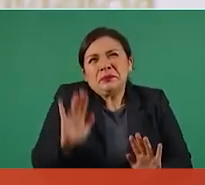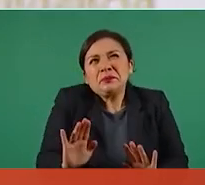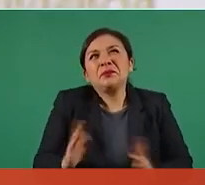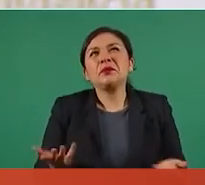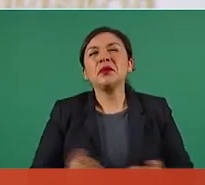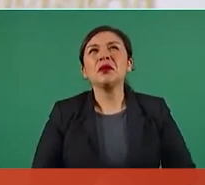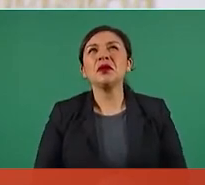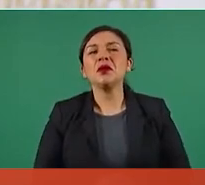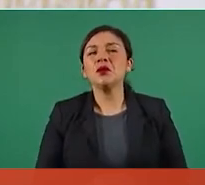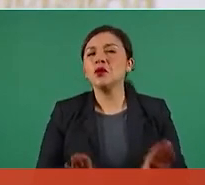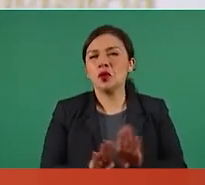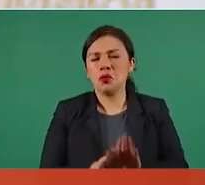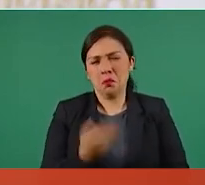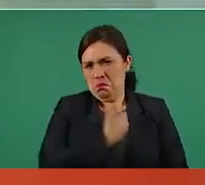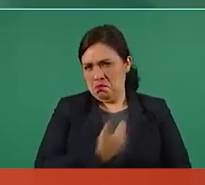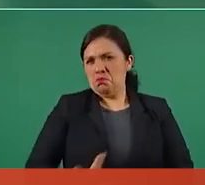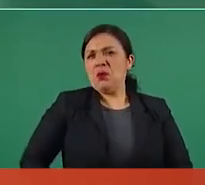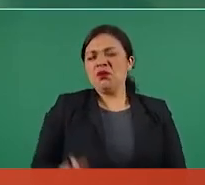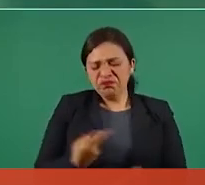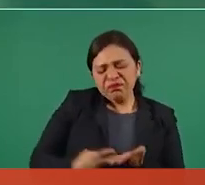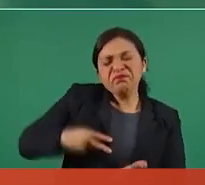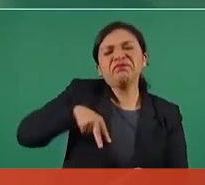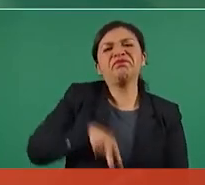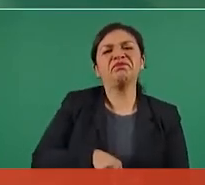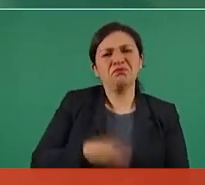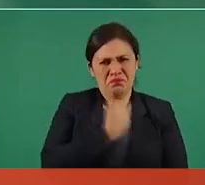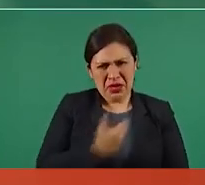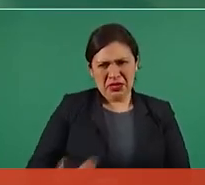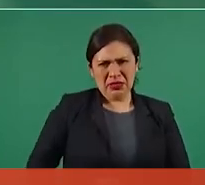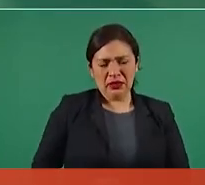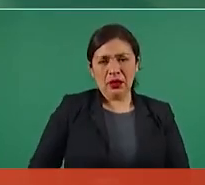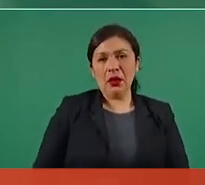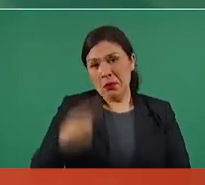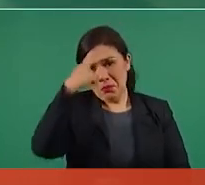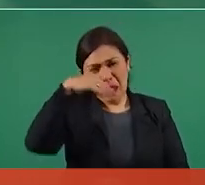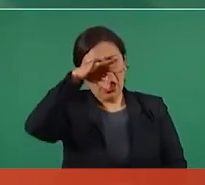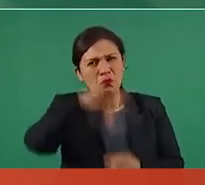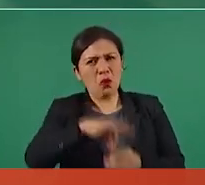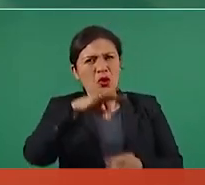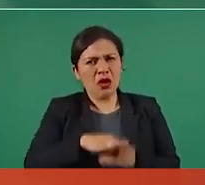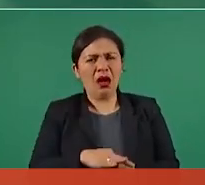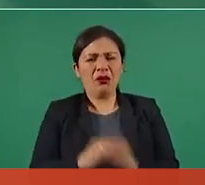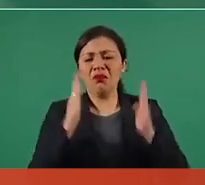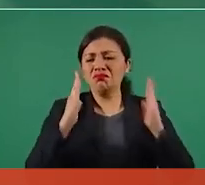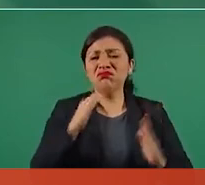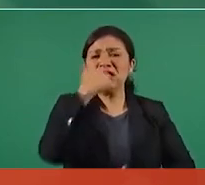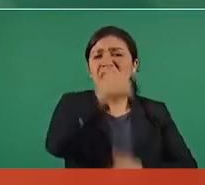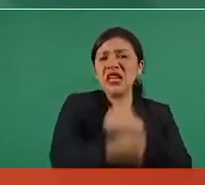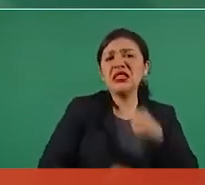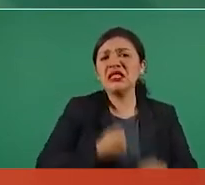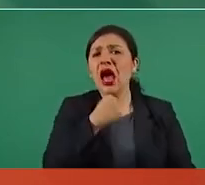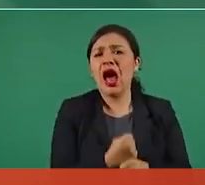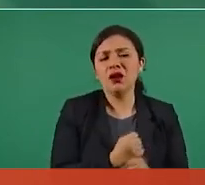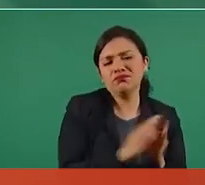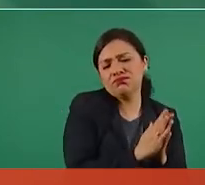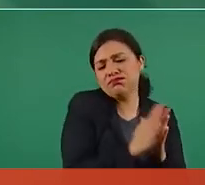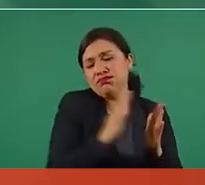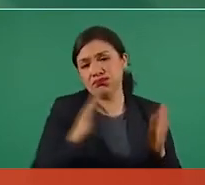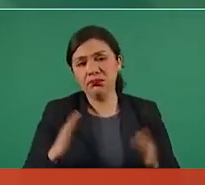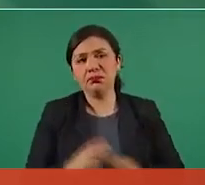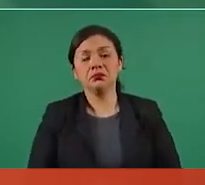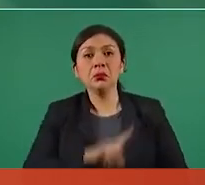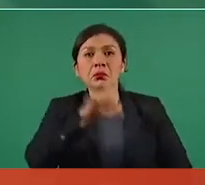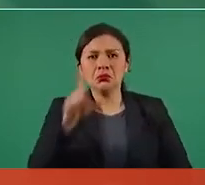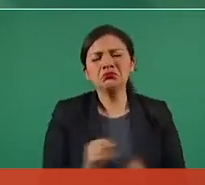Imagínense un presidente electo por seis años y a los tres ya se